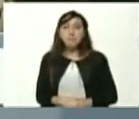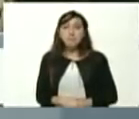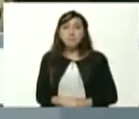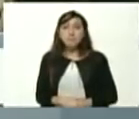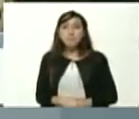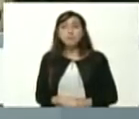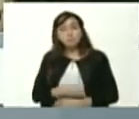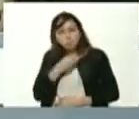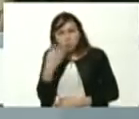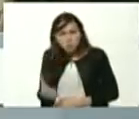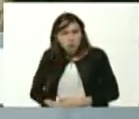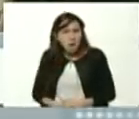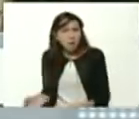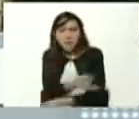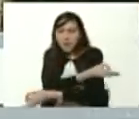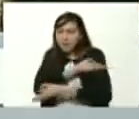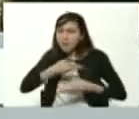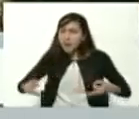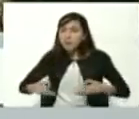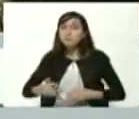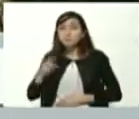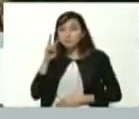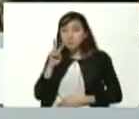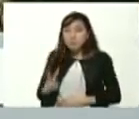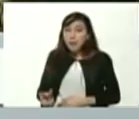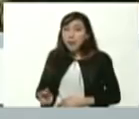muy bien excelente fíjense ustedes